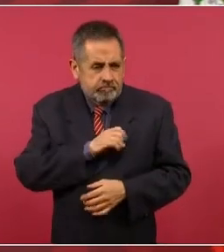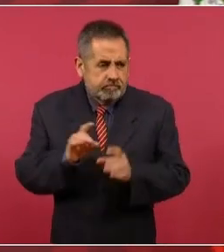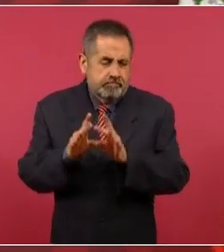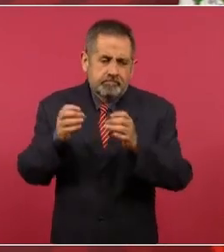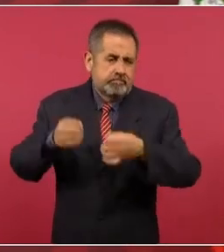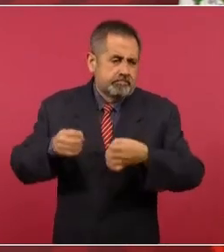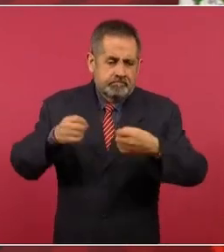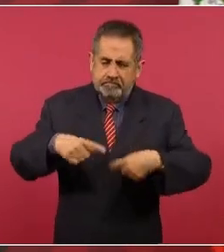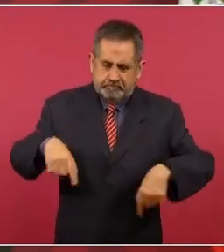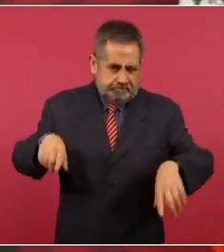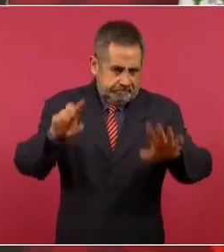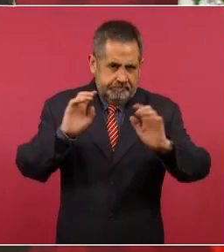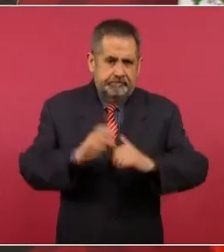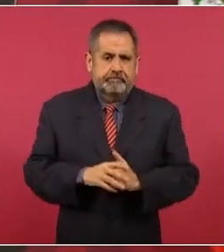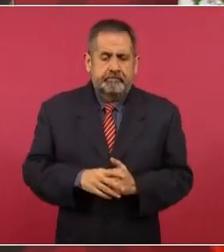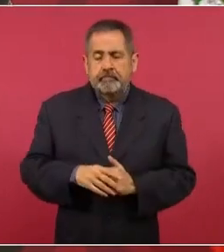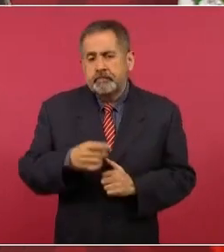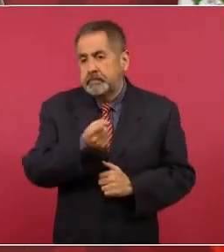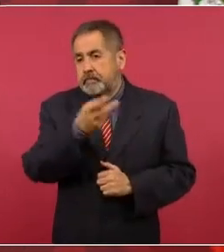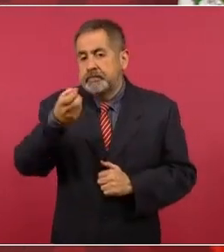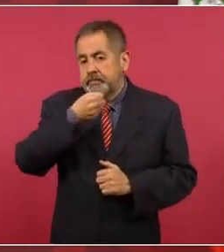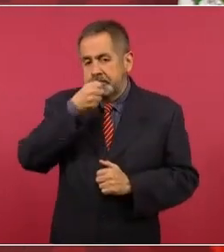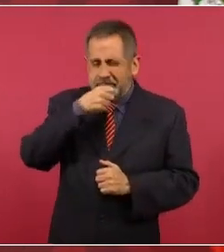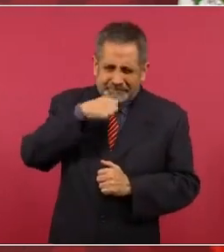por edad.